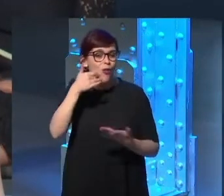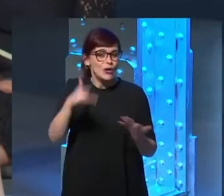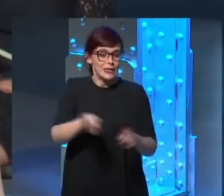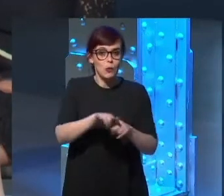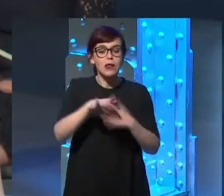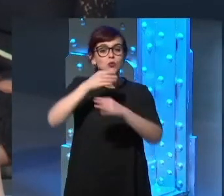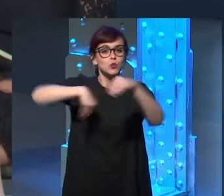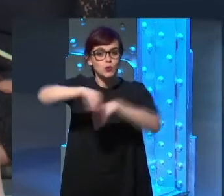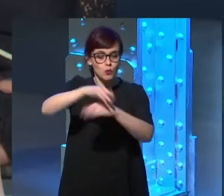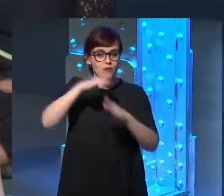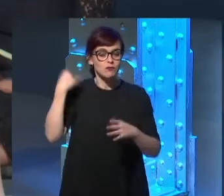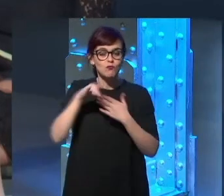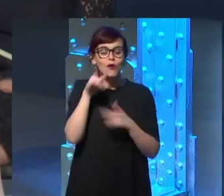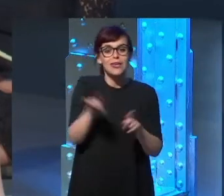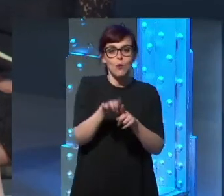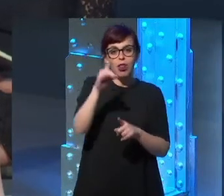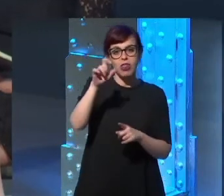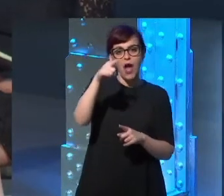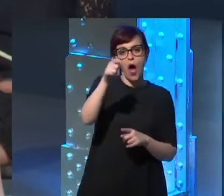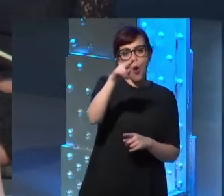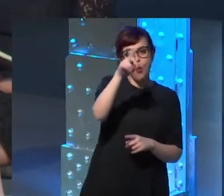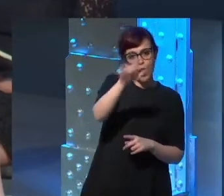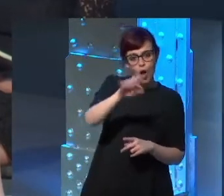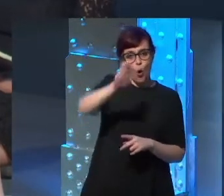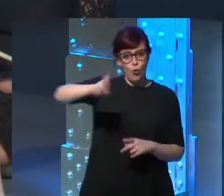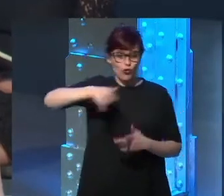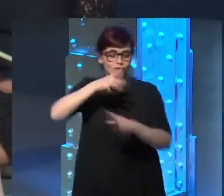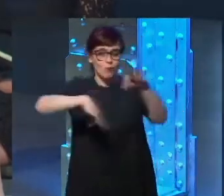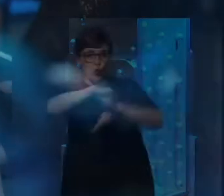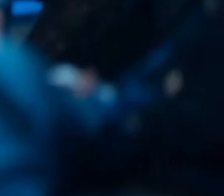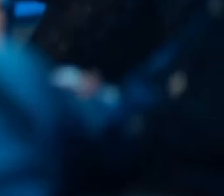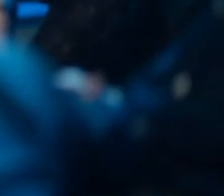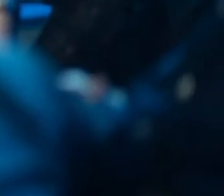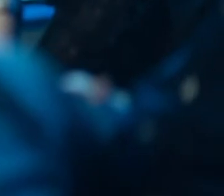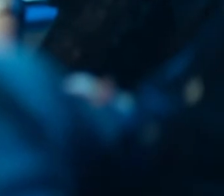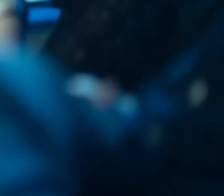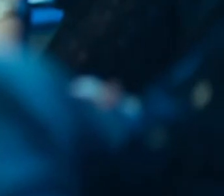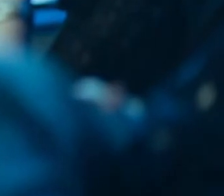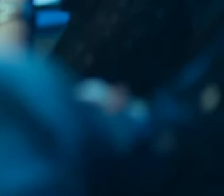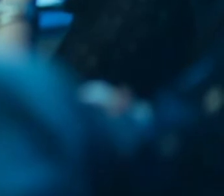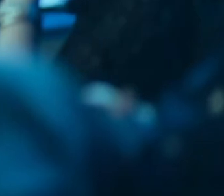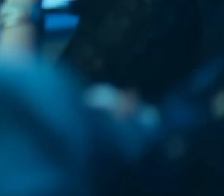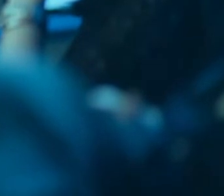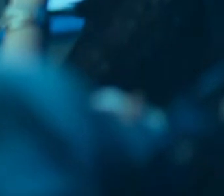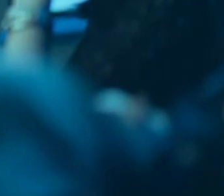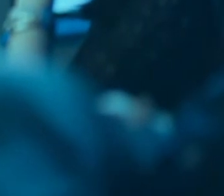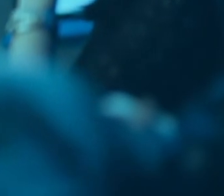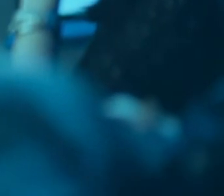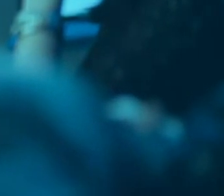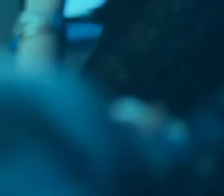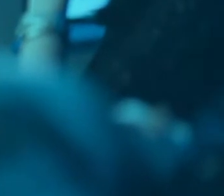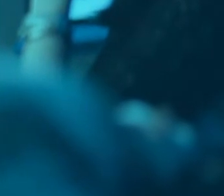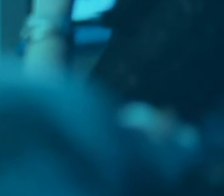sustituir a De Gaulle por Convendit, no era eso en absoluto. Pero sí es cierto que transformaron muchísimo el mundo en cuestiones ideológicas y culturales,